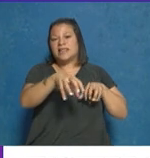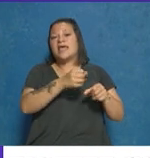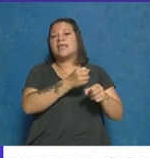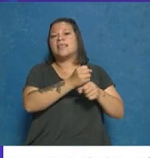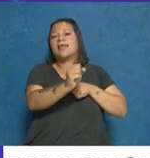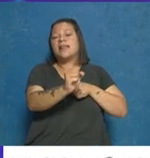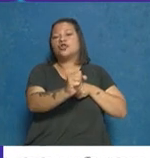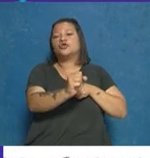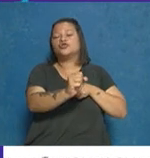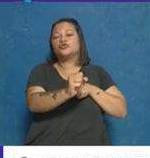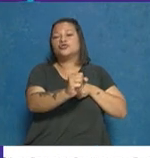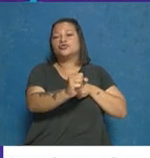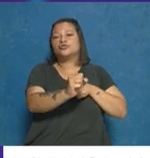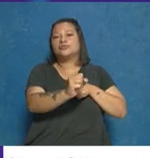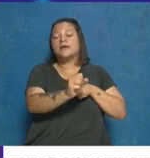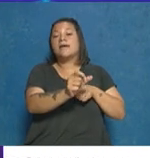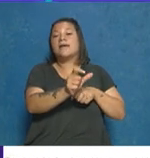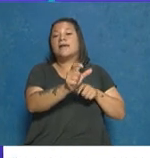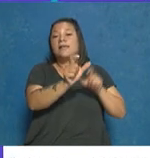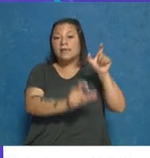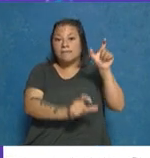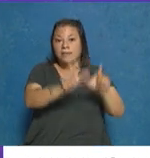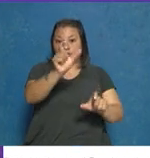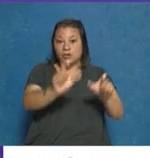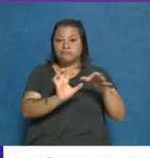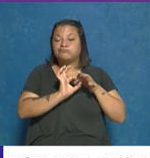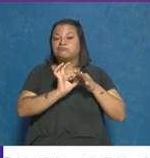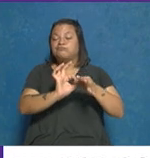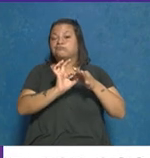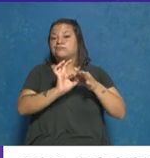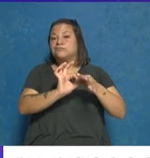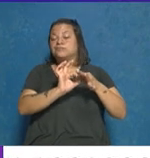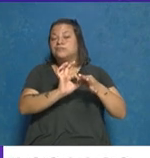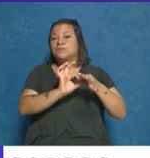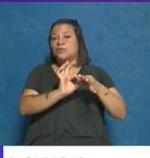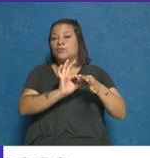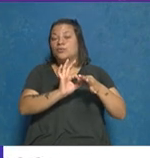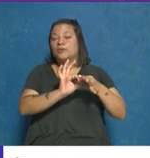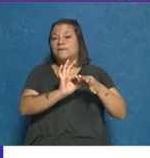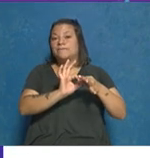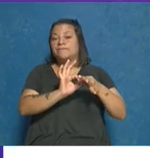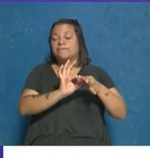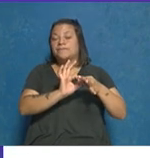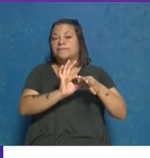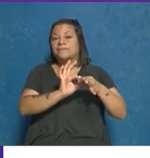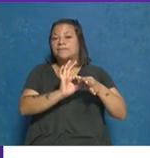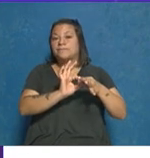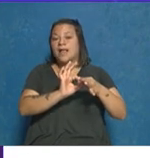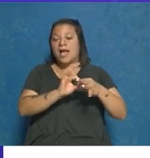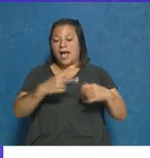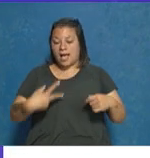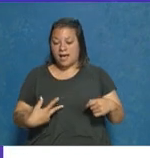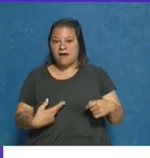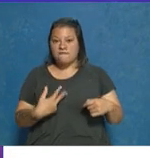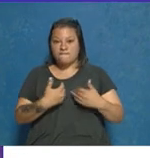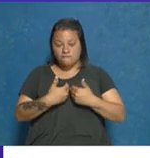y en particular gente que está muy vinculada a lo que es la parte forense,